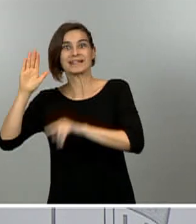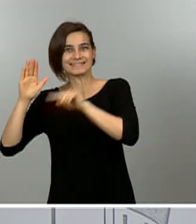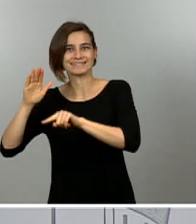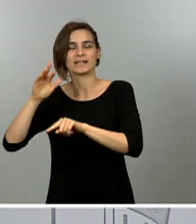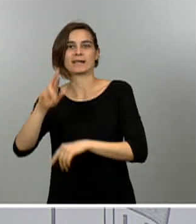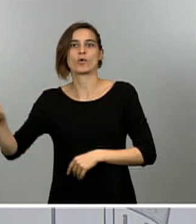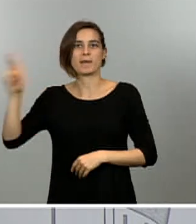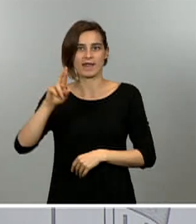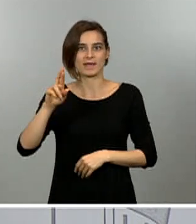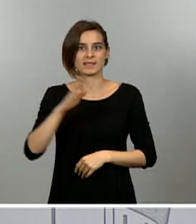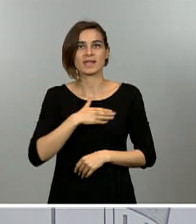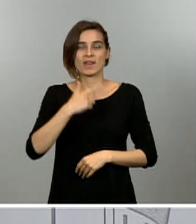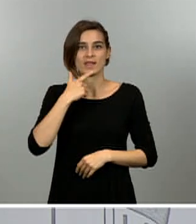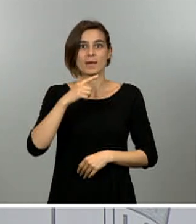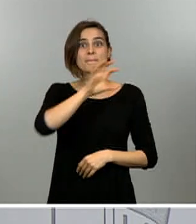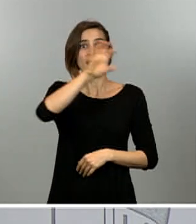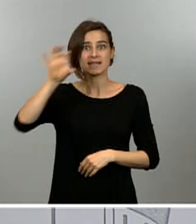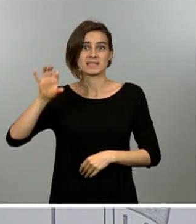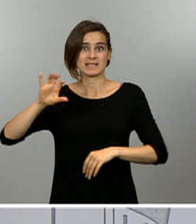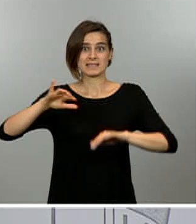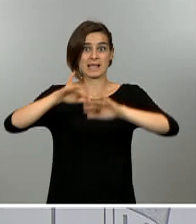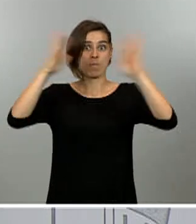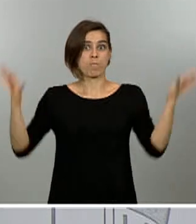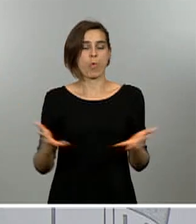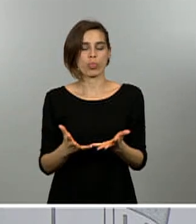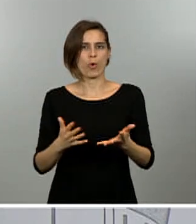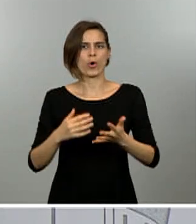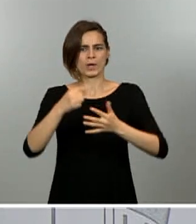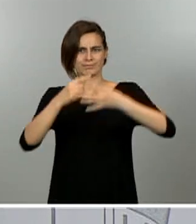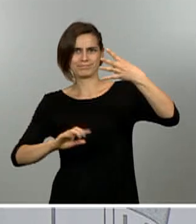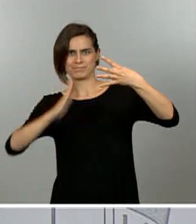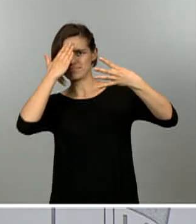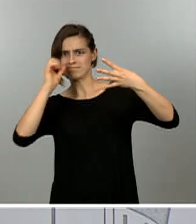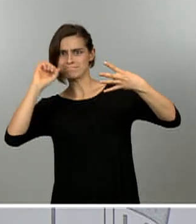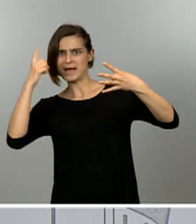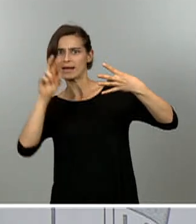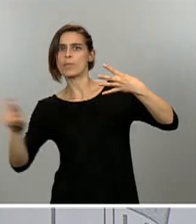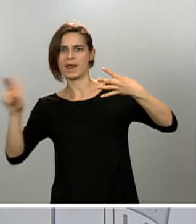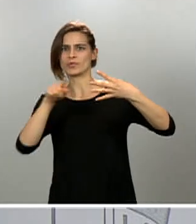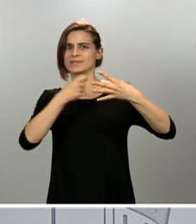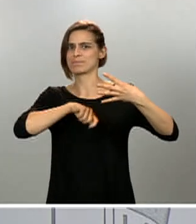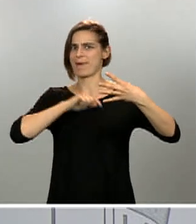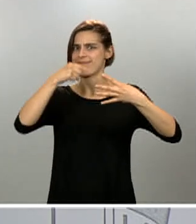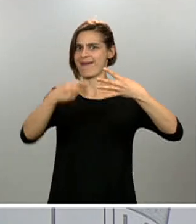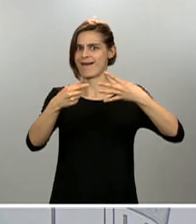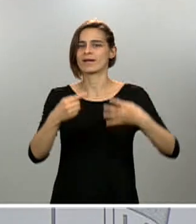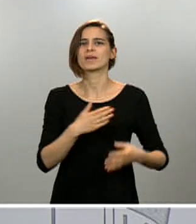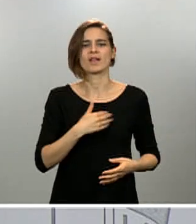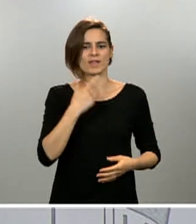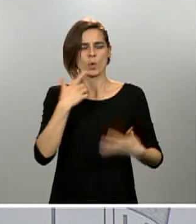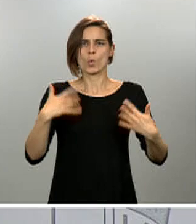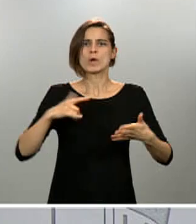cabeza de los principales países del mundo, lo cual es un dato que dice mucho en favor de nuestro Sistema Nacional de Salud.